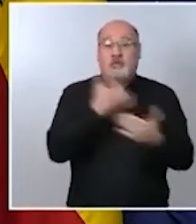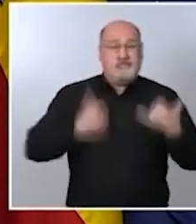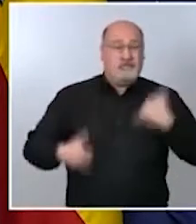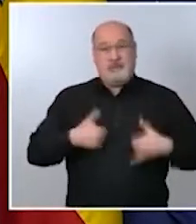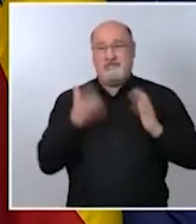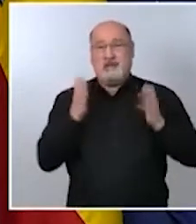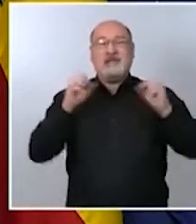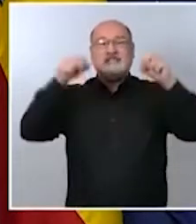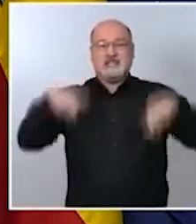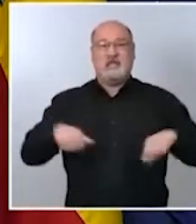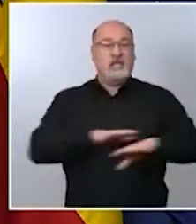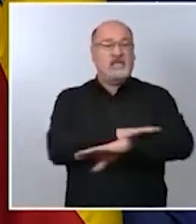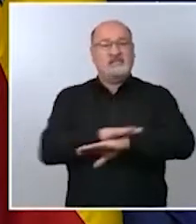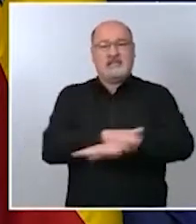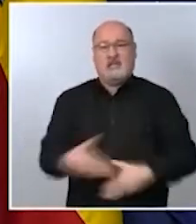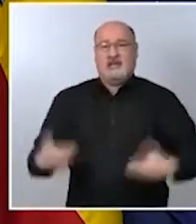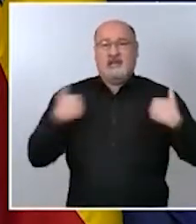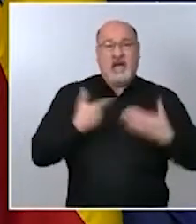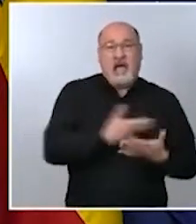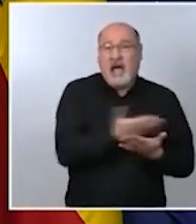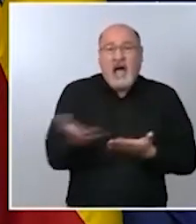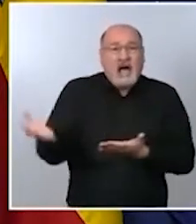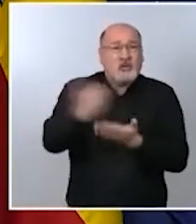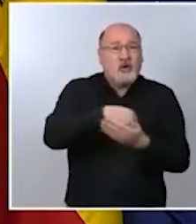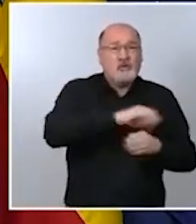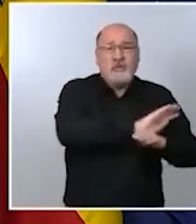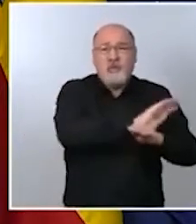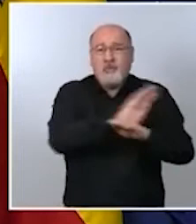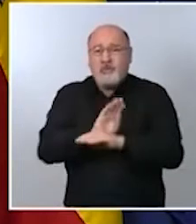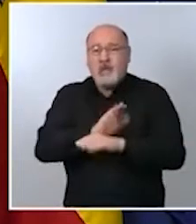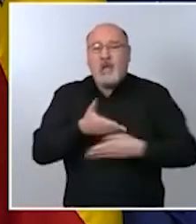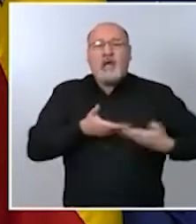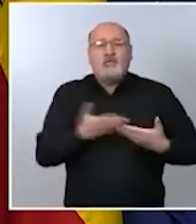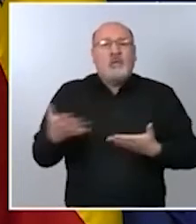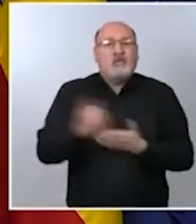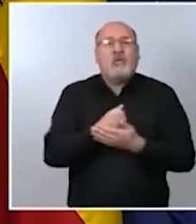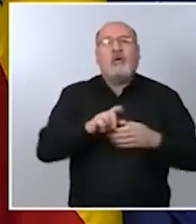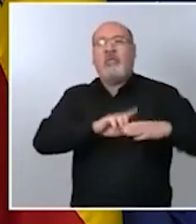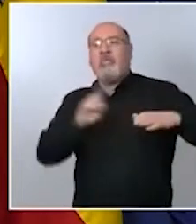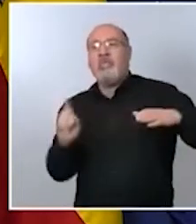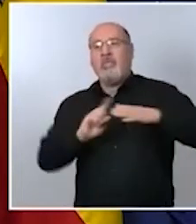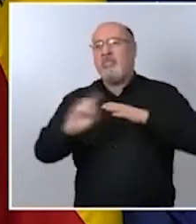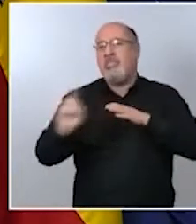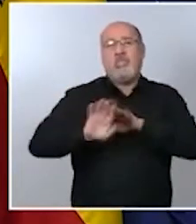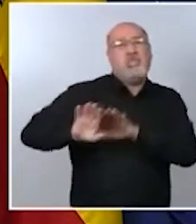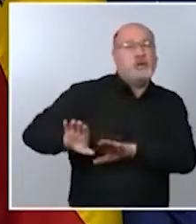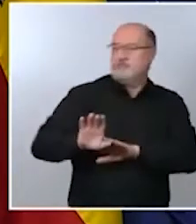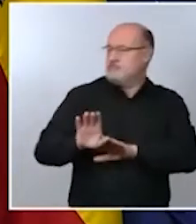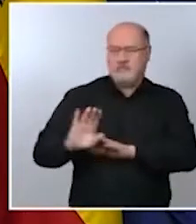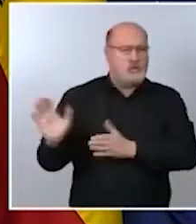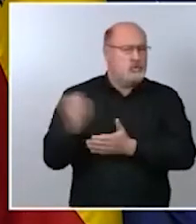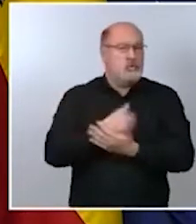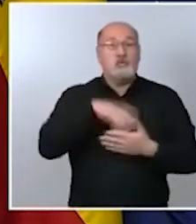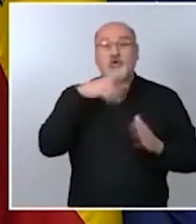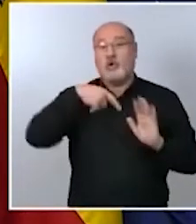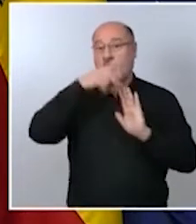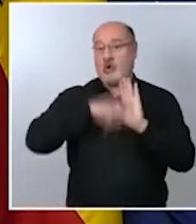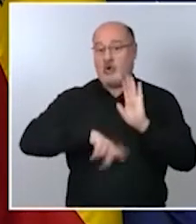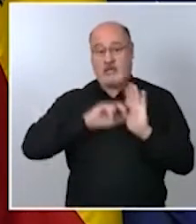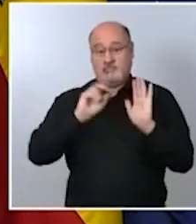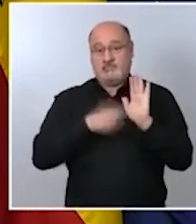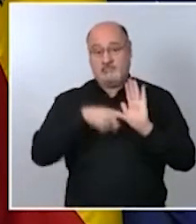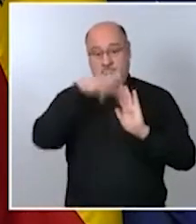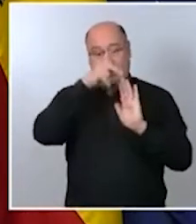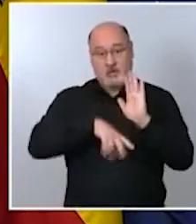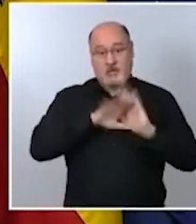Estado para no dejar a nadie atrás y se tomarán las medidas precisas y necesarias para que el conjunto de los que hayan sufrido